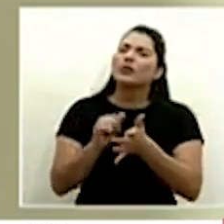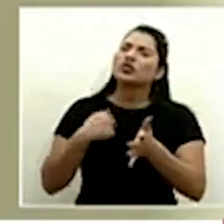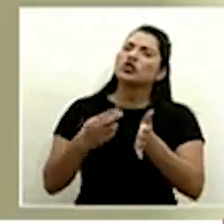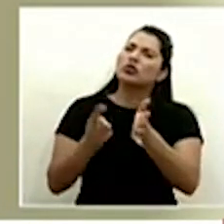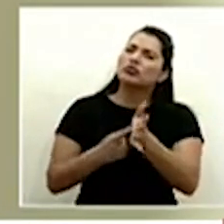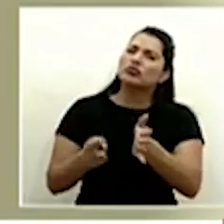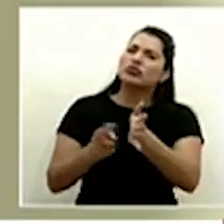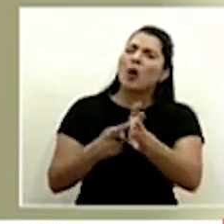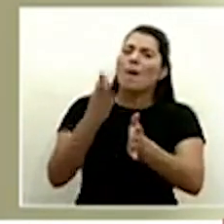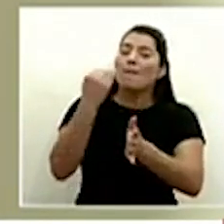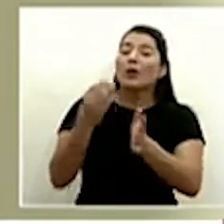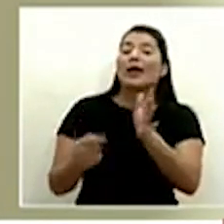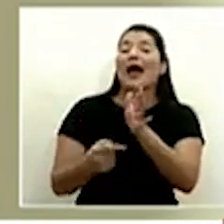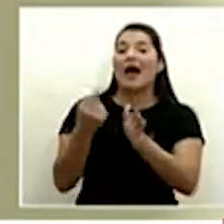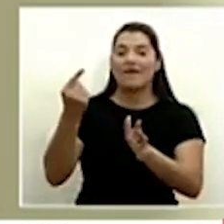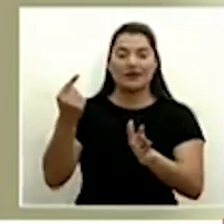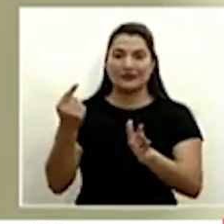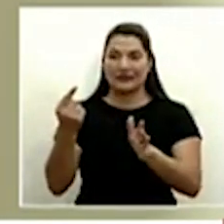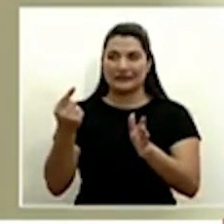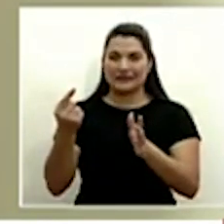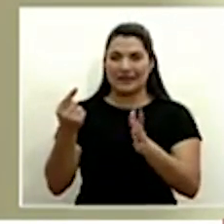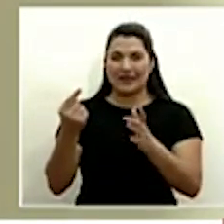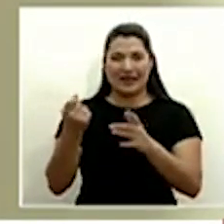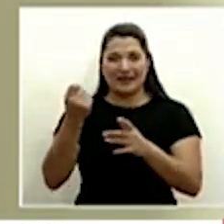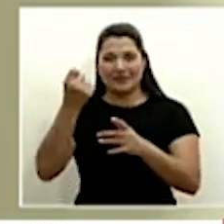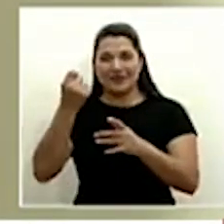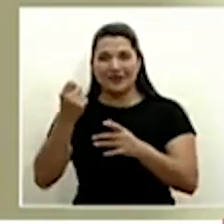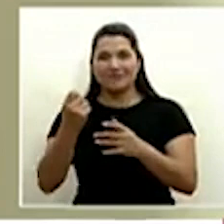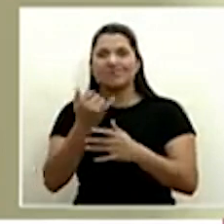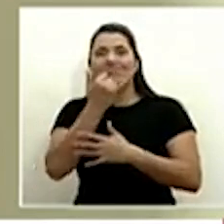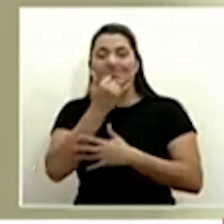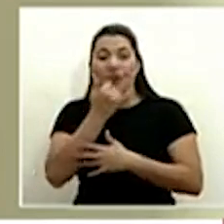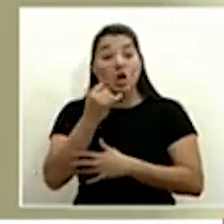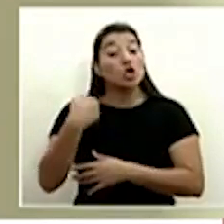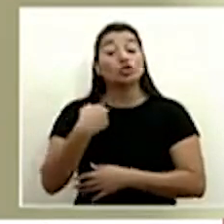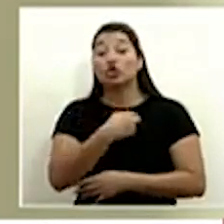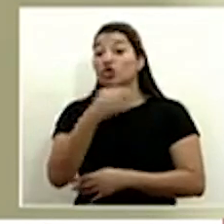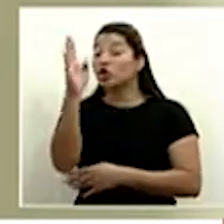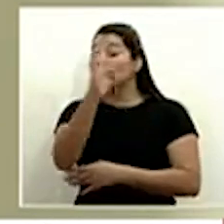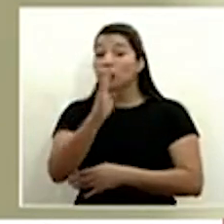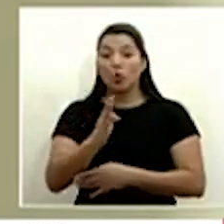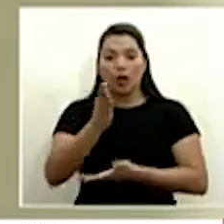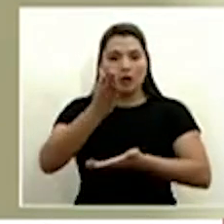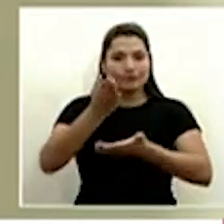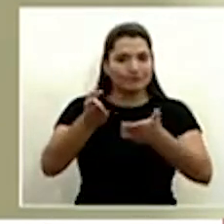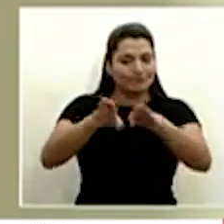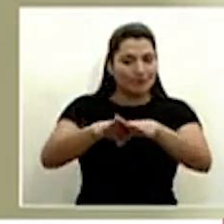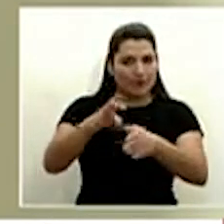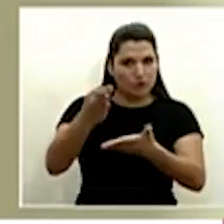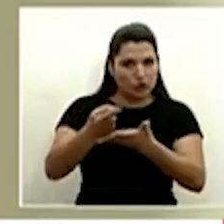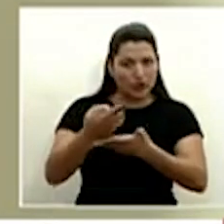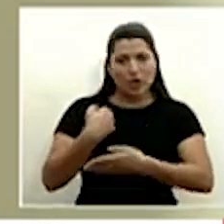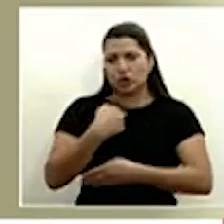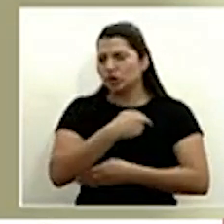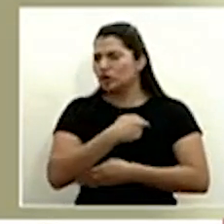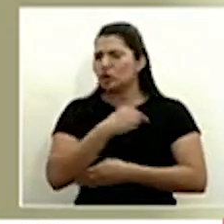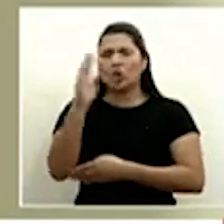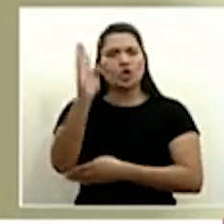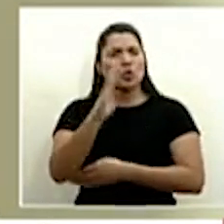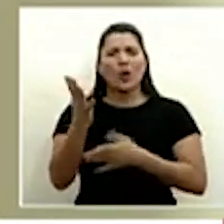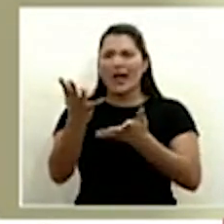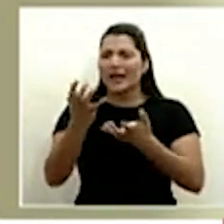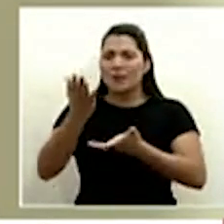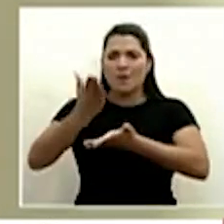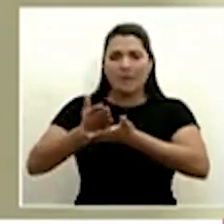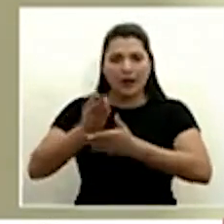tal vez cruzados nunca hemos cerrado fronteras nunca hemos querido que el flujo comercial se interrumpa lo que hemos